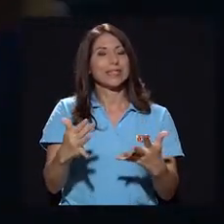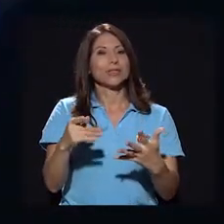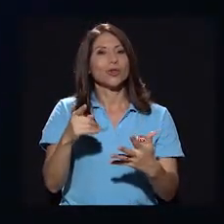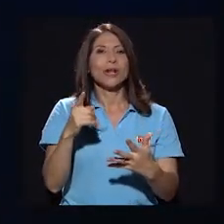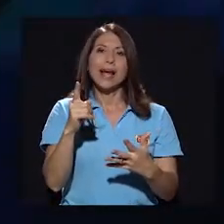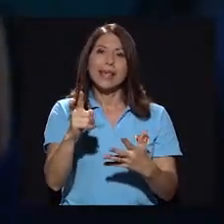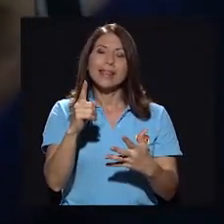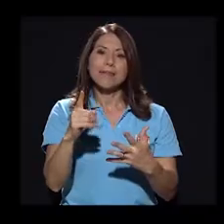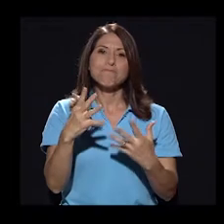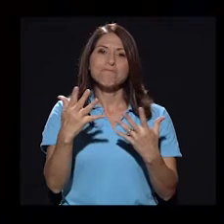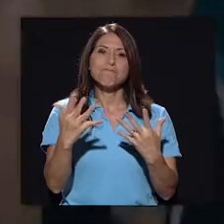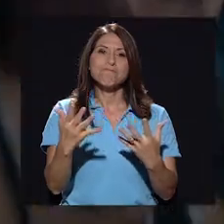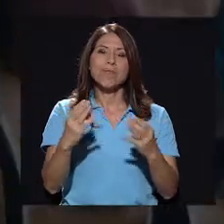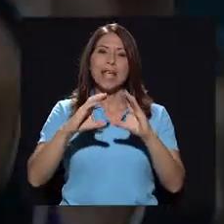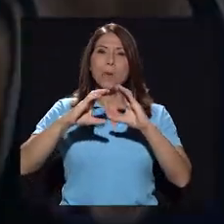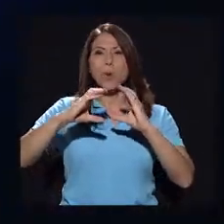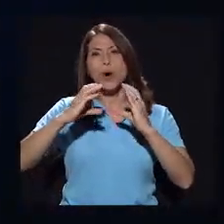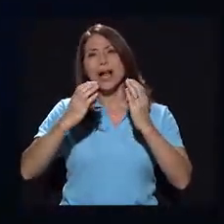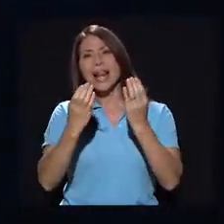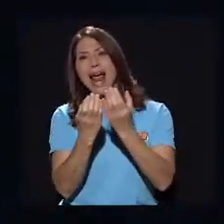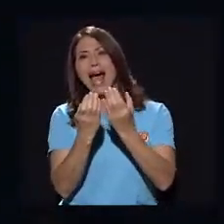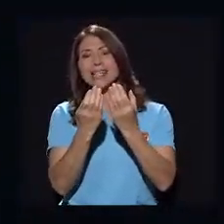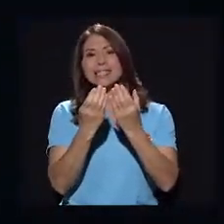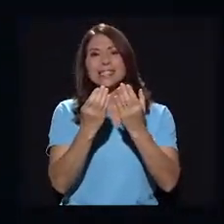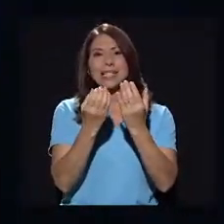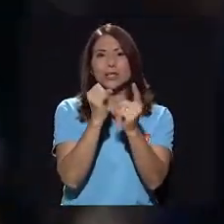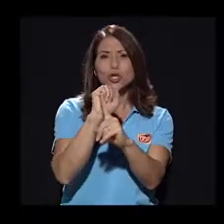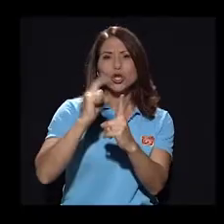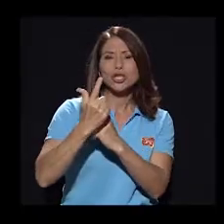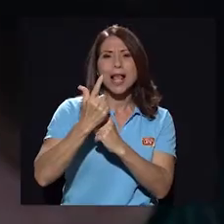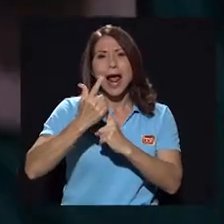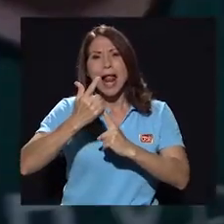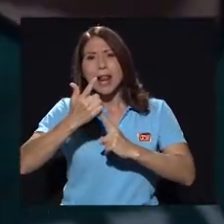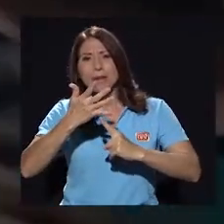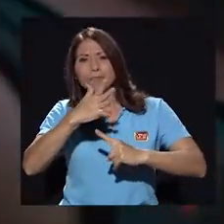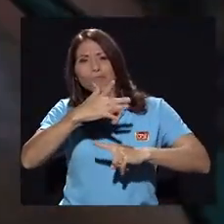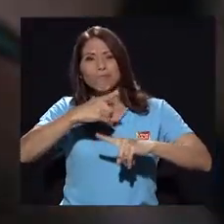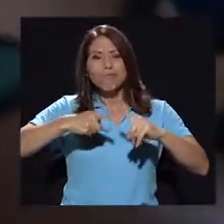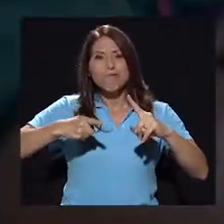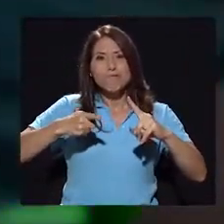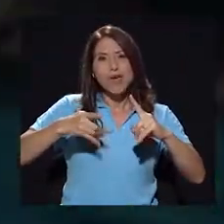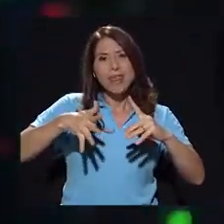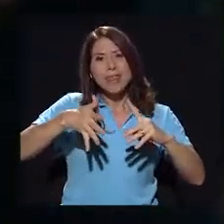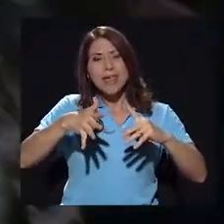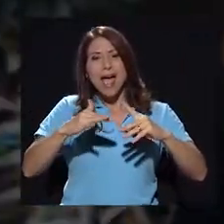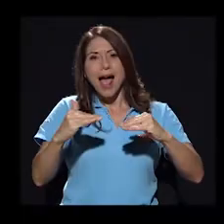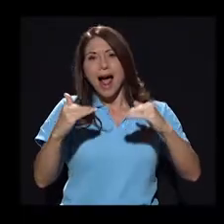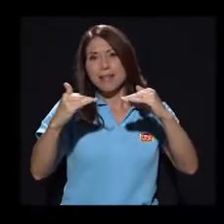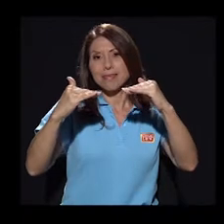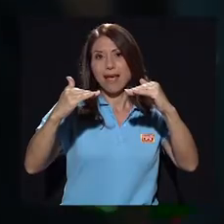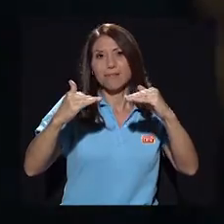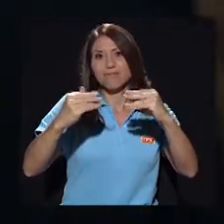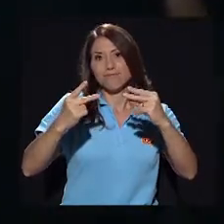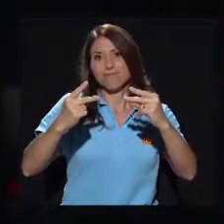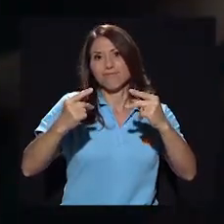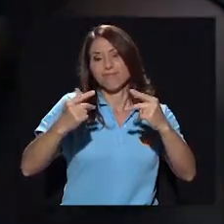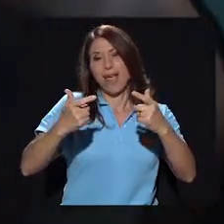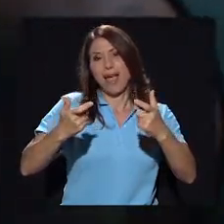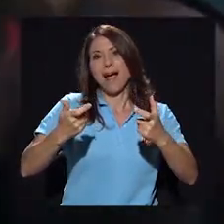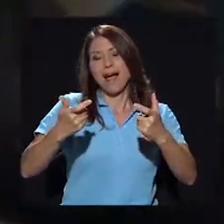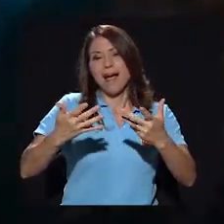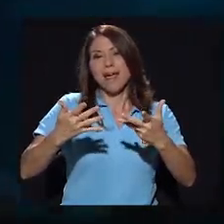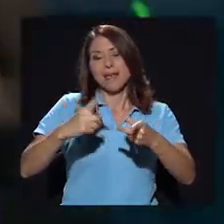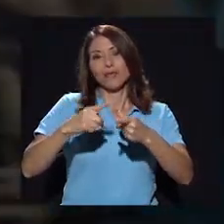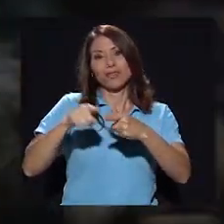media alta, alta, entonces está como muy acostumbrada a que